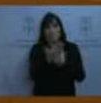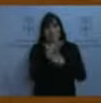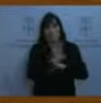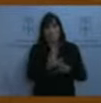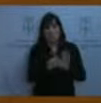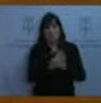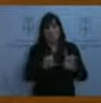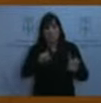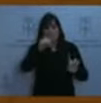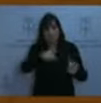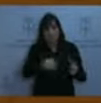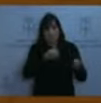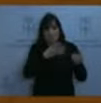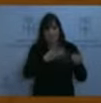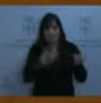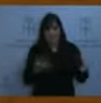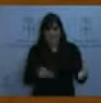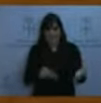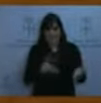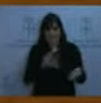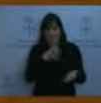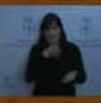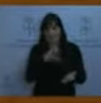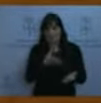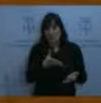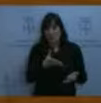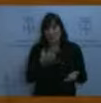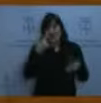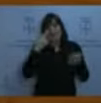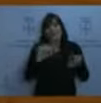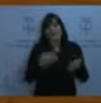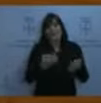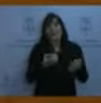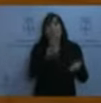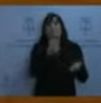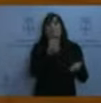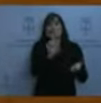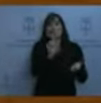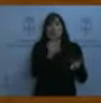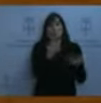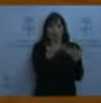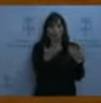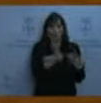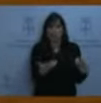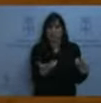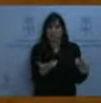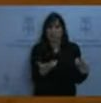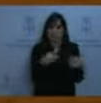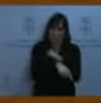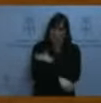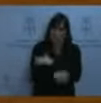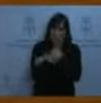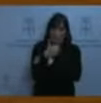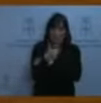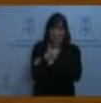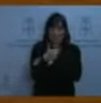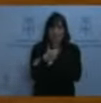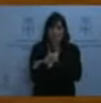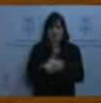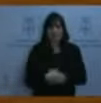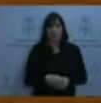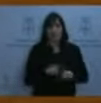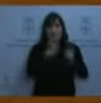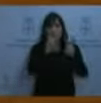que las líneas que la contienen. Miren, el tema del cupo vasco tiene una historia.